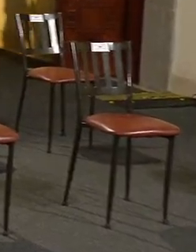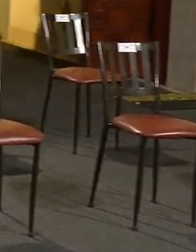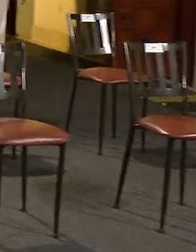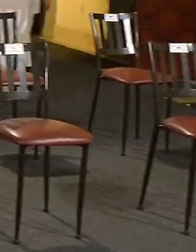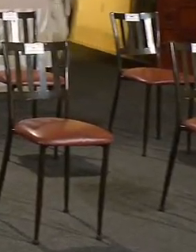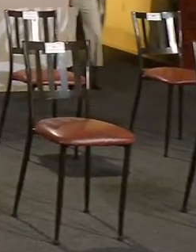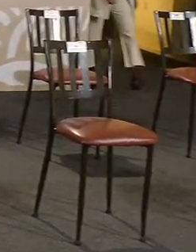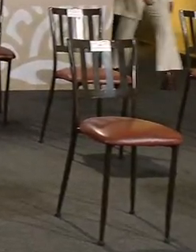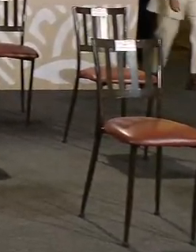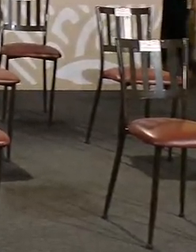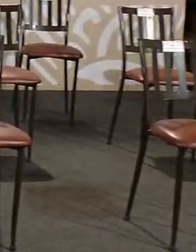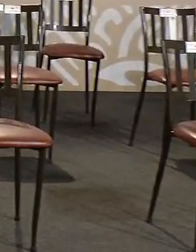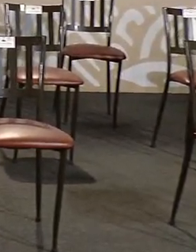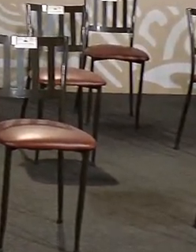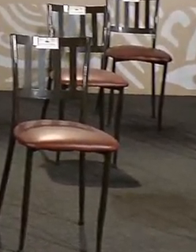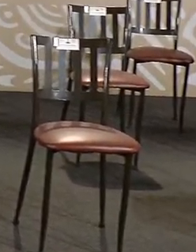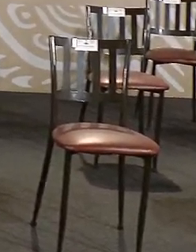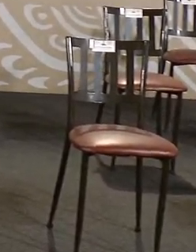ánimo.